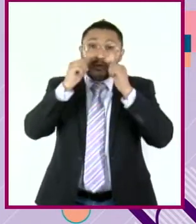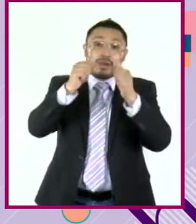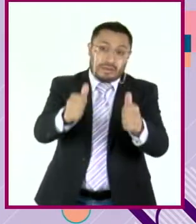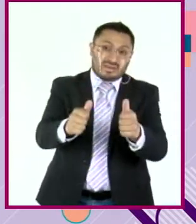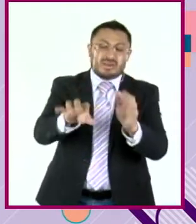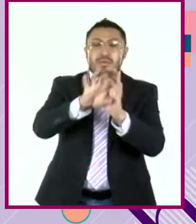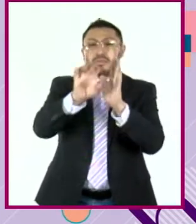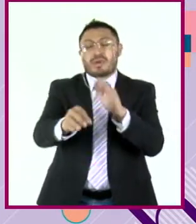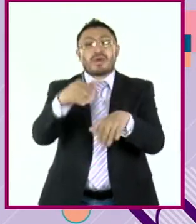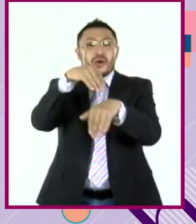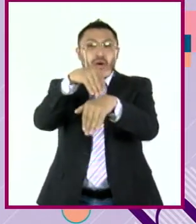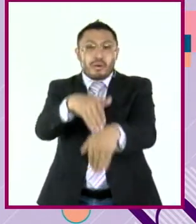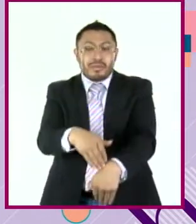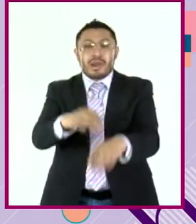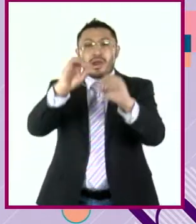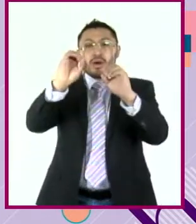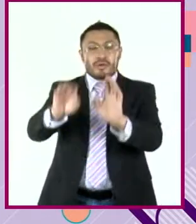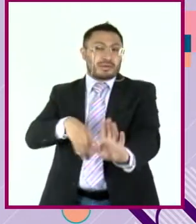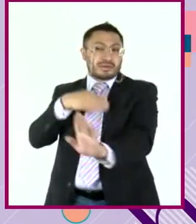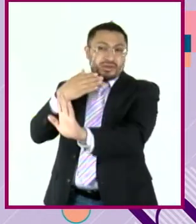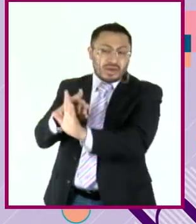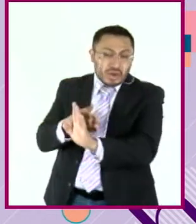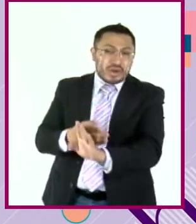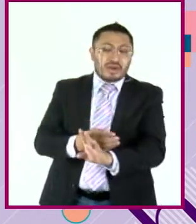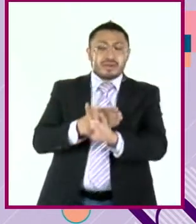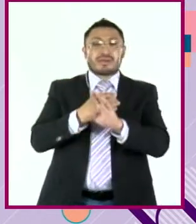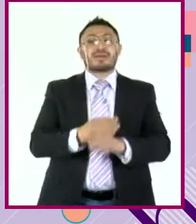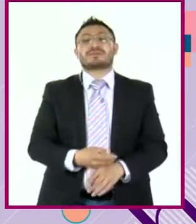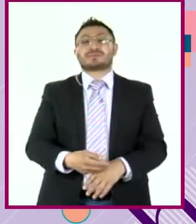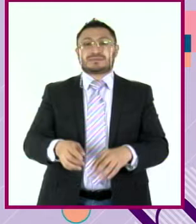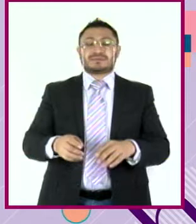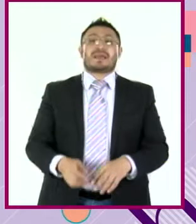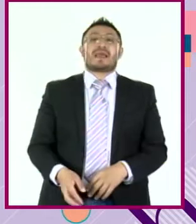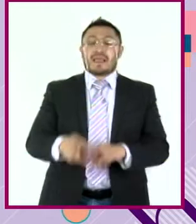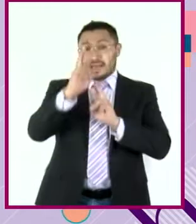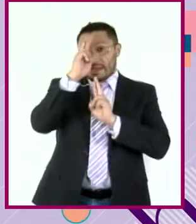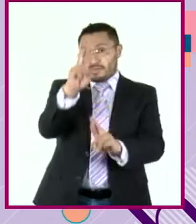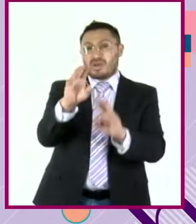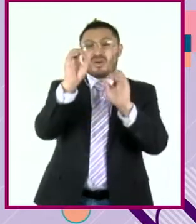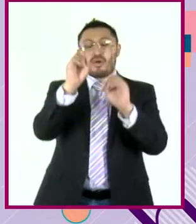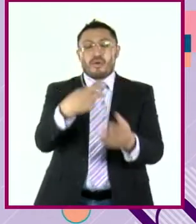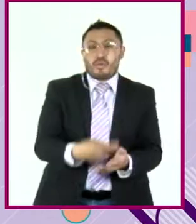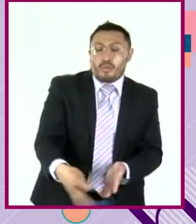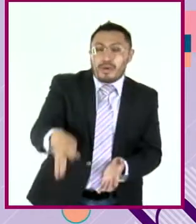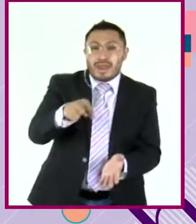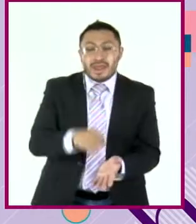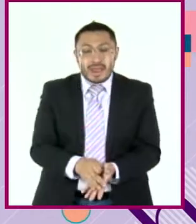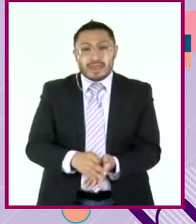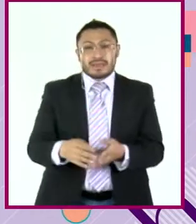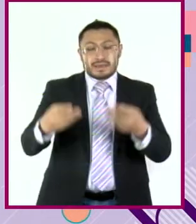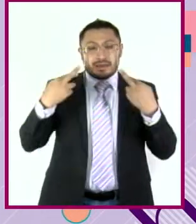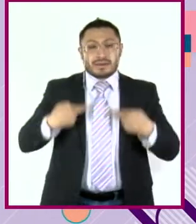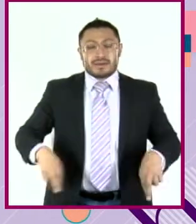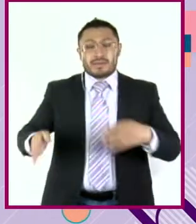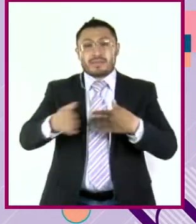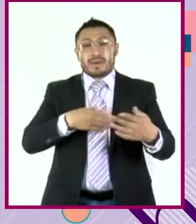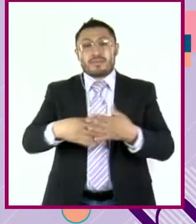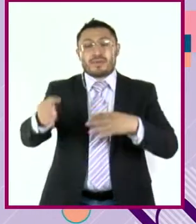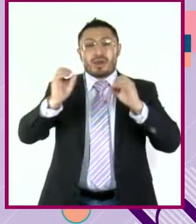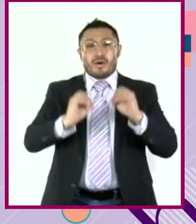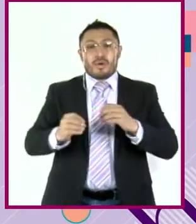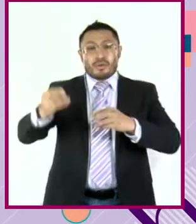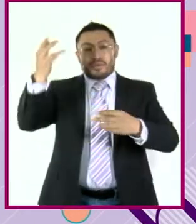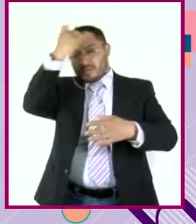obedecer o rebelarnos, ser prudentes o temerarios, vestirnos a la moda o disfrazarnos de oso de las